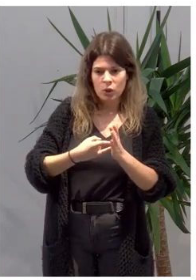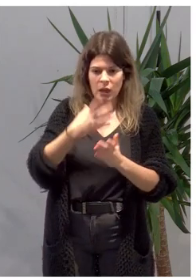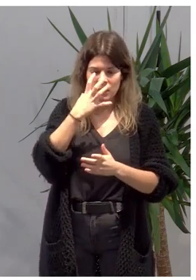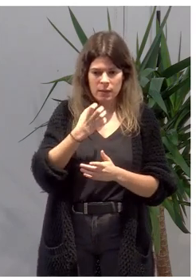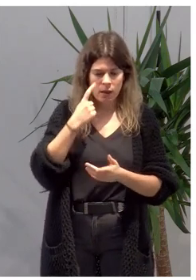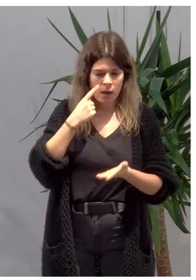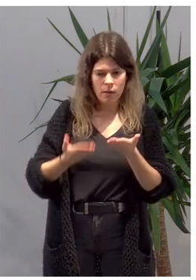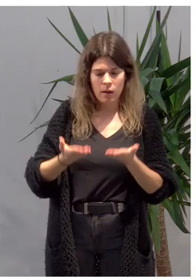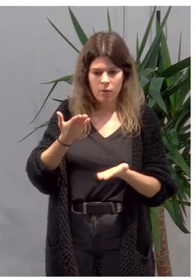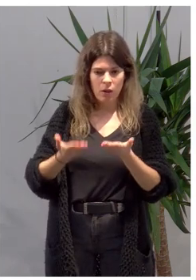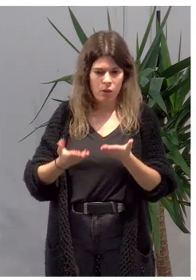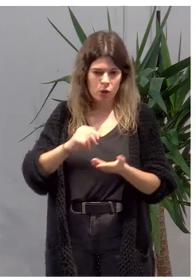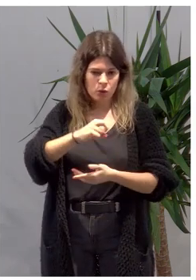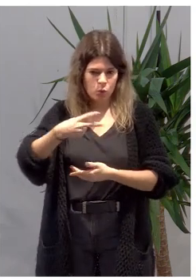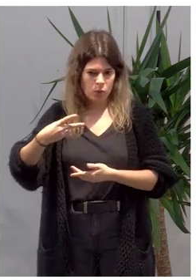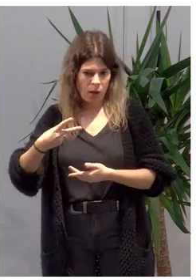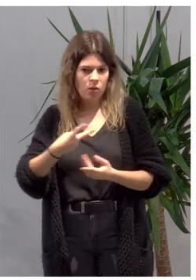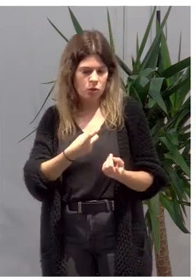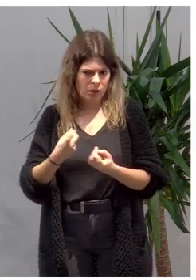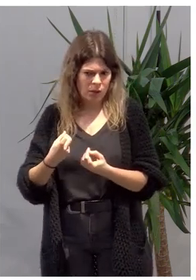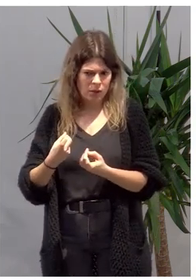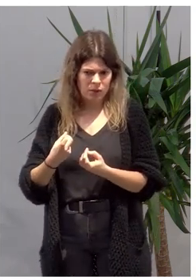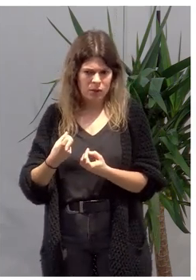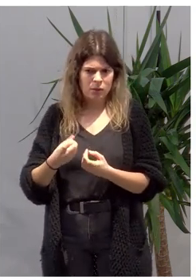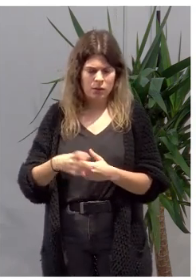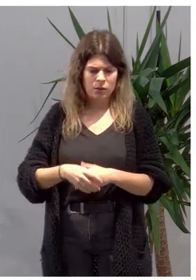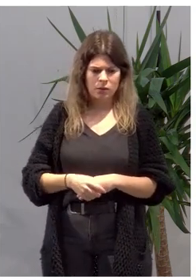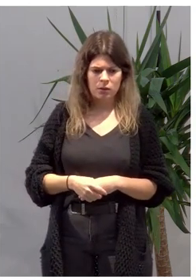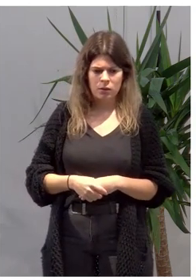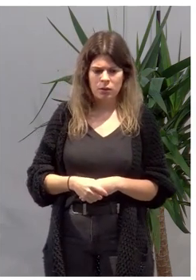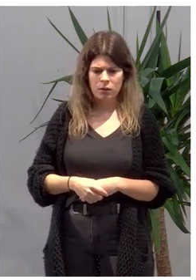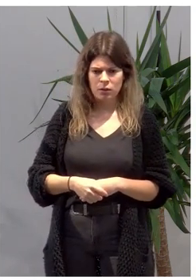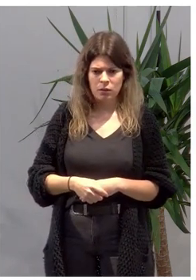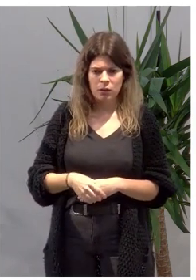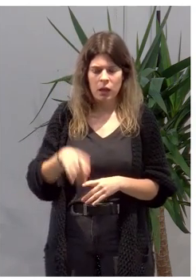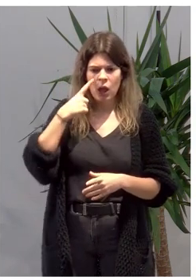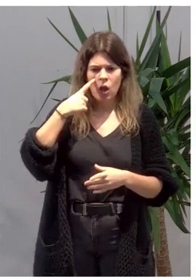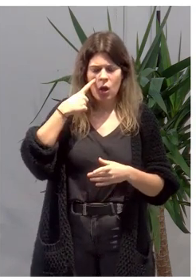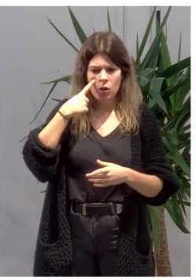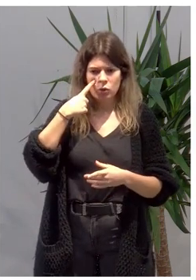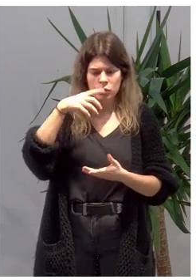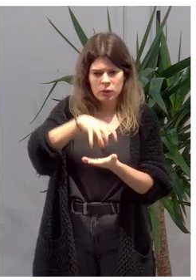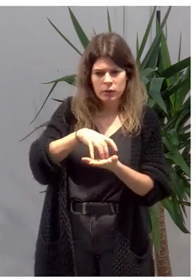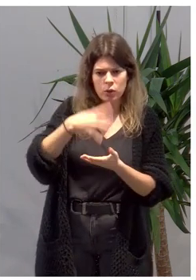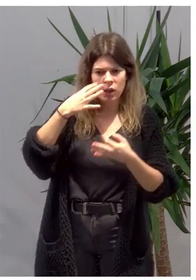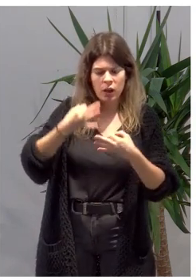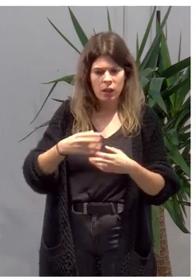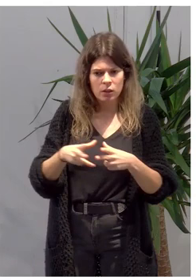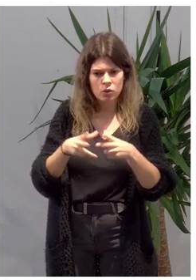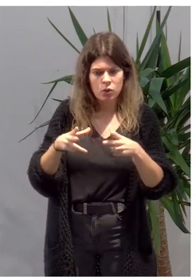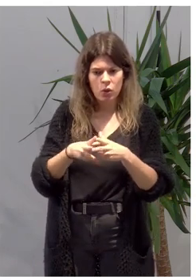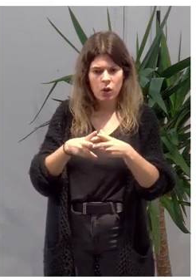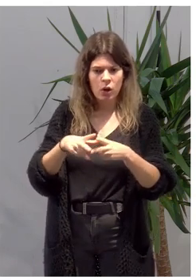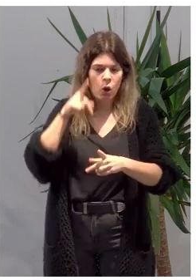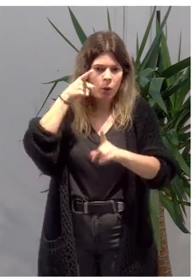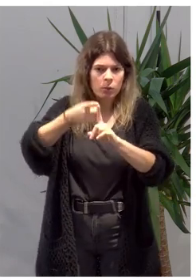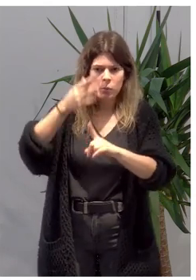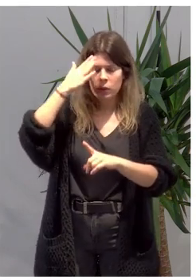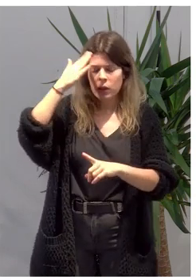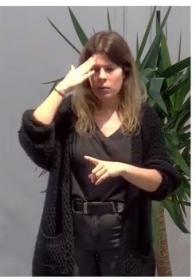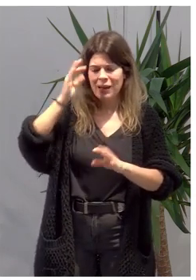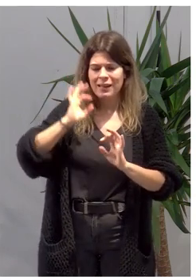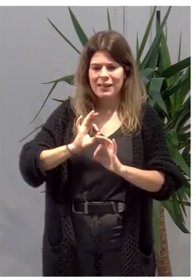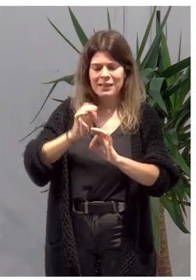evaluación de los resultados que tenemos. Como en el Observatorio de la Ría Social tenemos, entre nuestros objetivos principales,